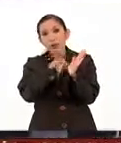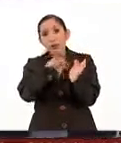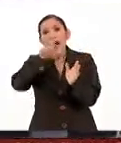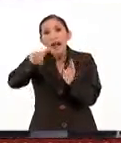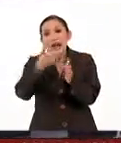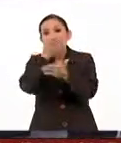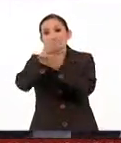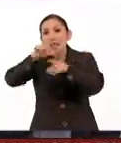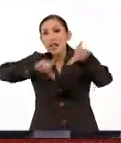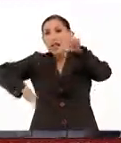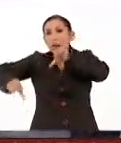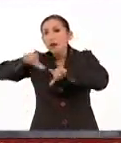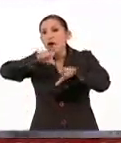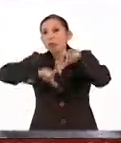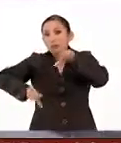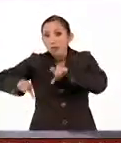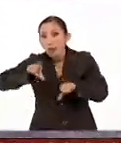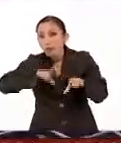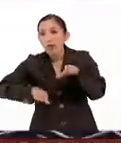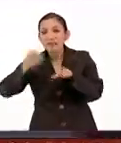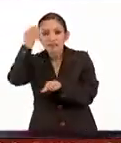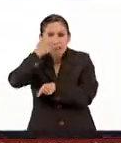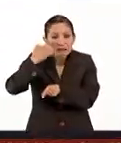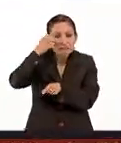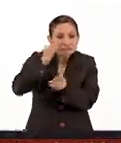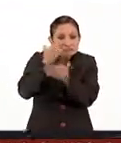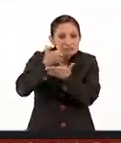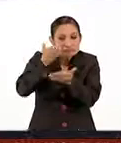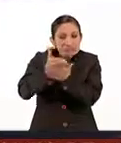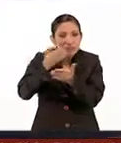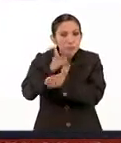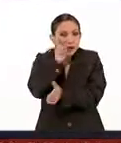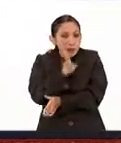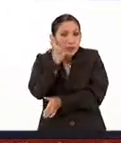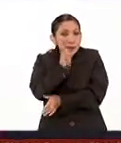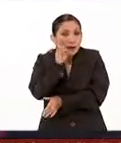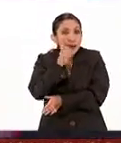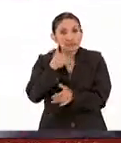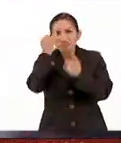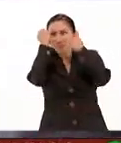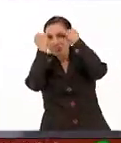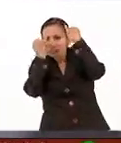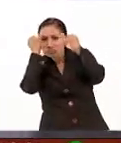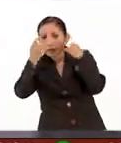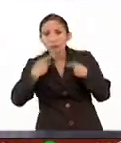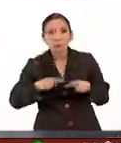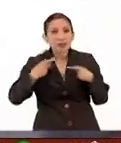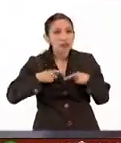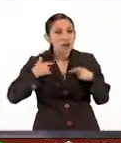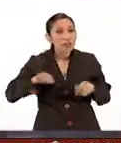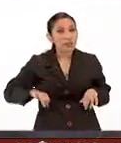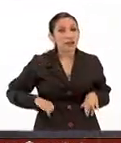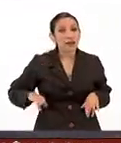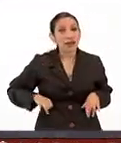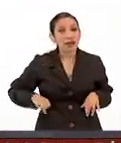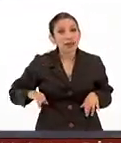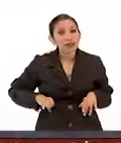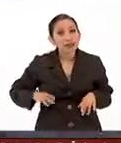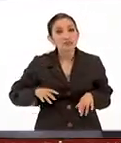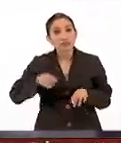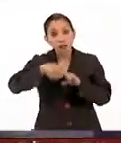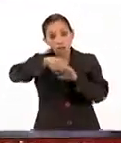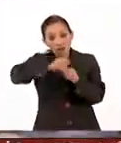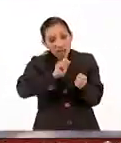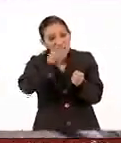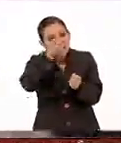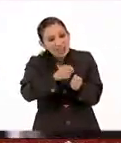a cabo en laboratorios. Correcto. Se requiere gente creativa, gente que le interese desarmar una